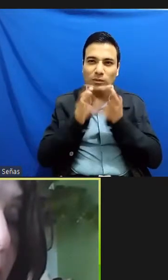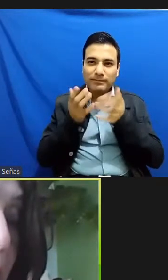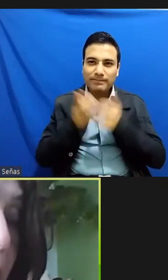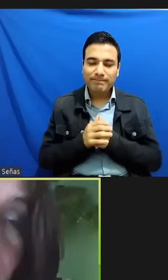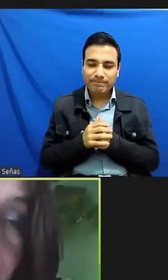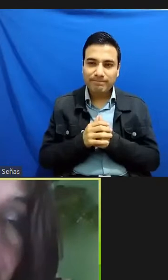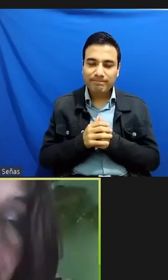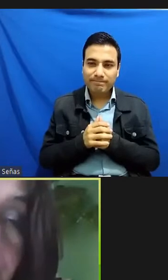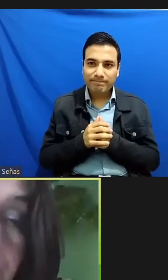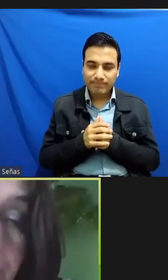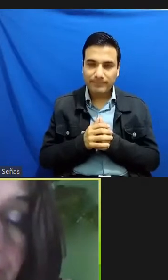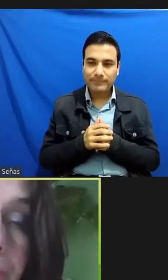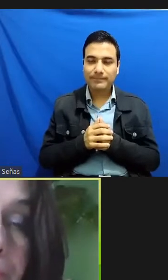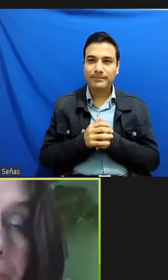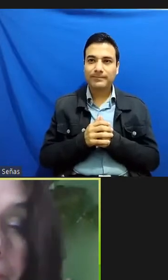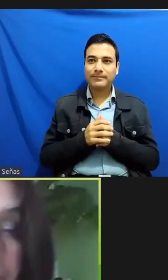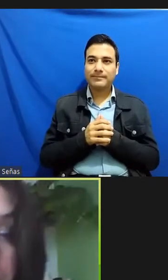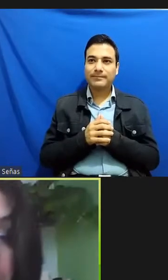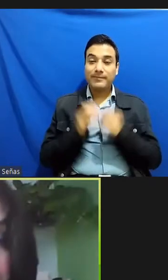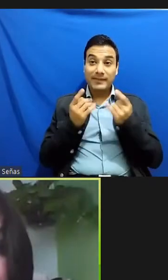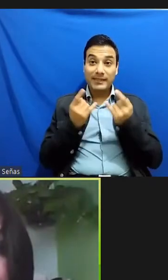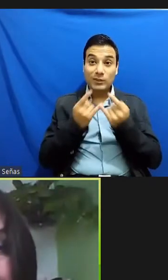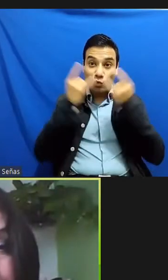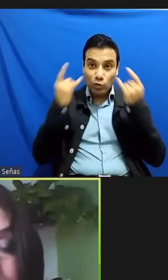experiencia estética de los relatos?